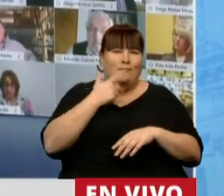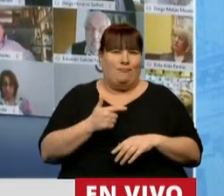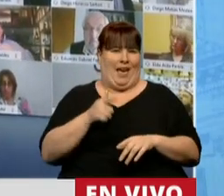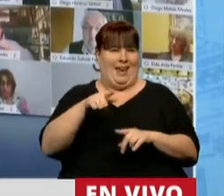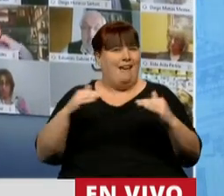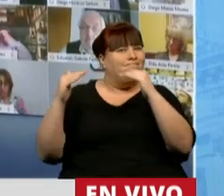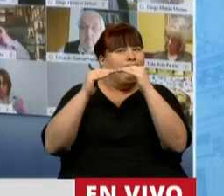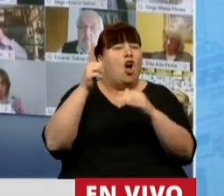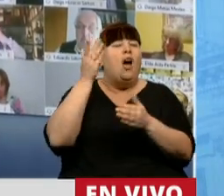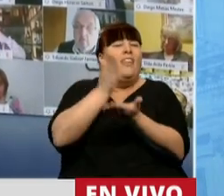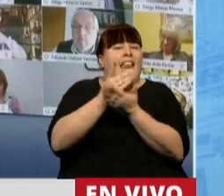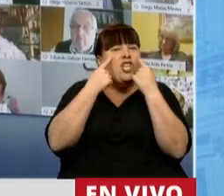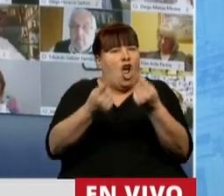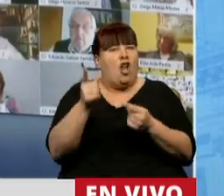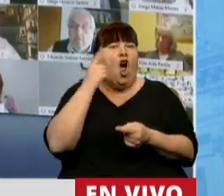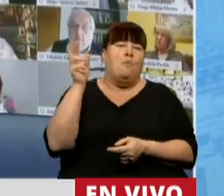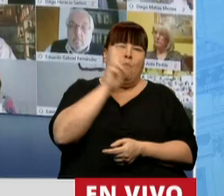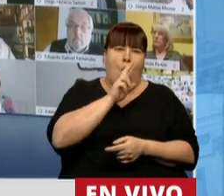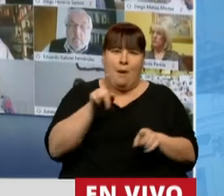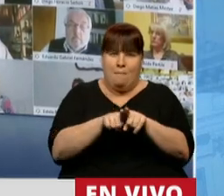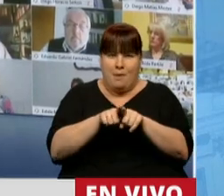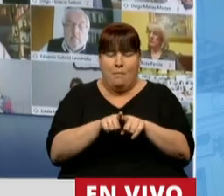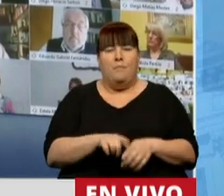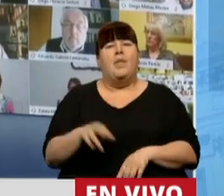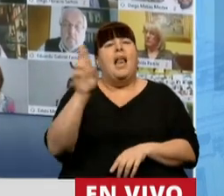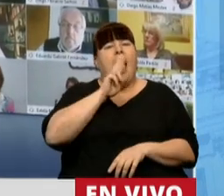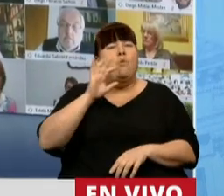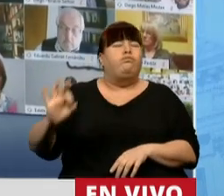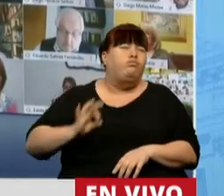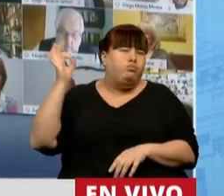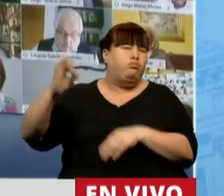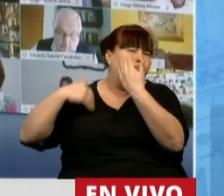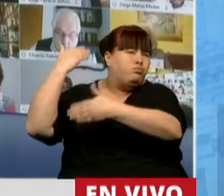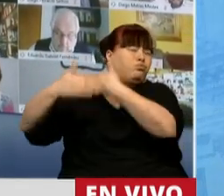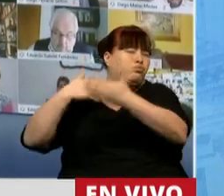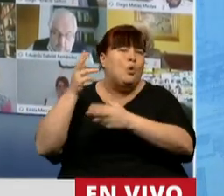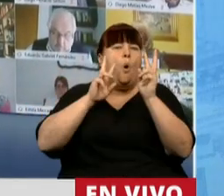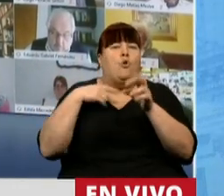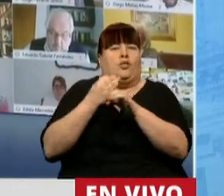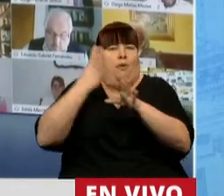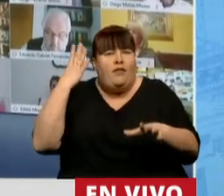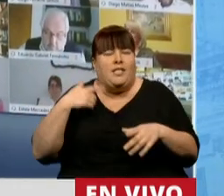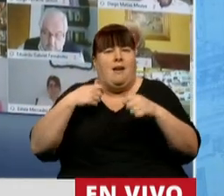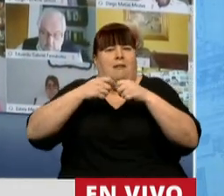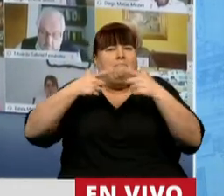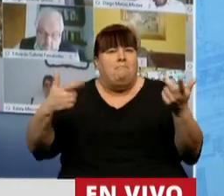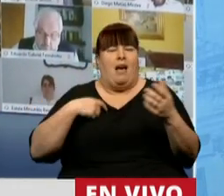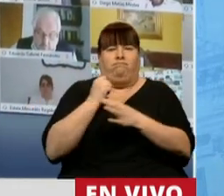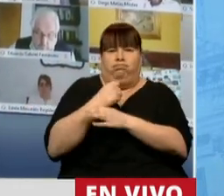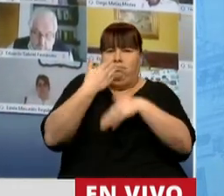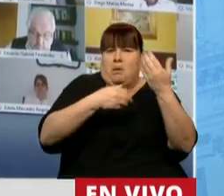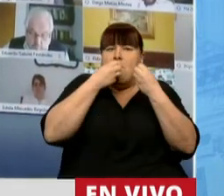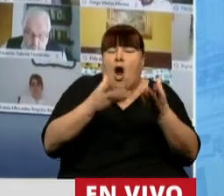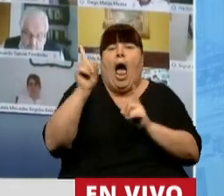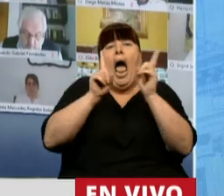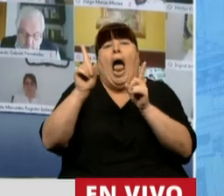esta igualdad de derechos reconocida. Las mujeres pasamos siglos especializándonos y multiplicando nuestro talento